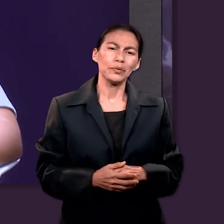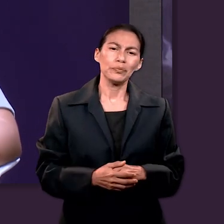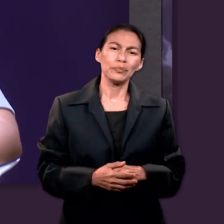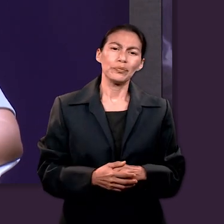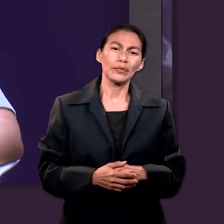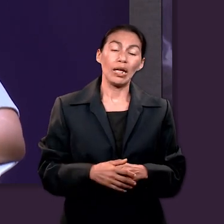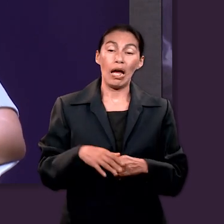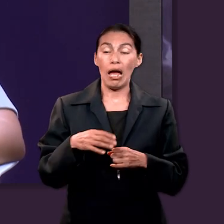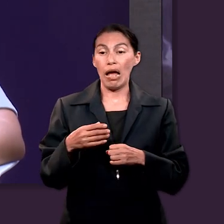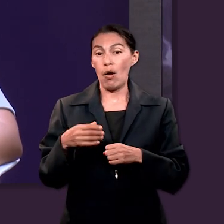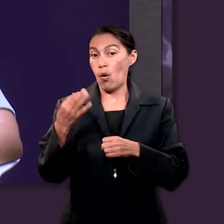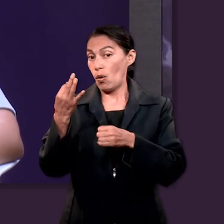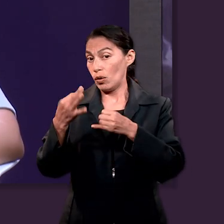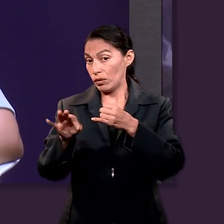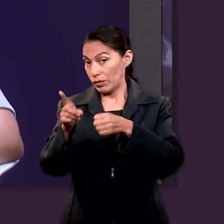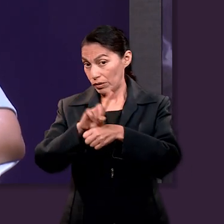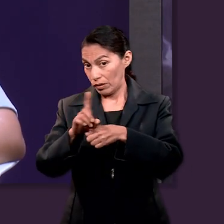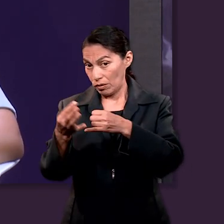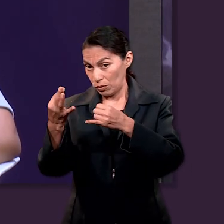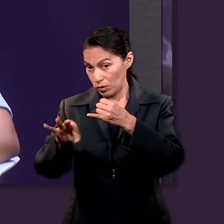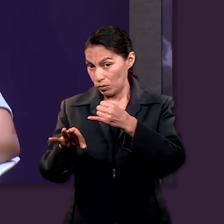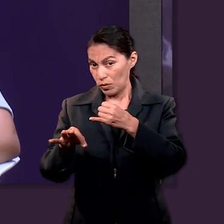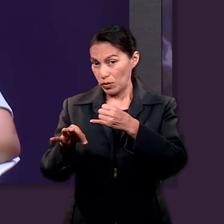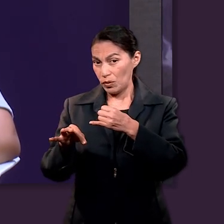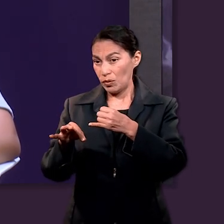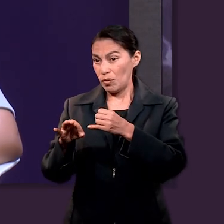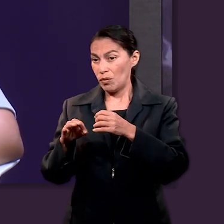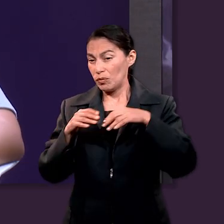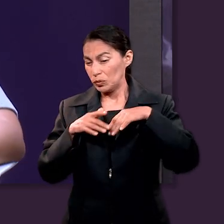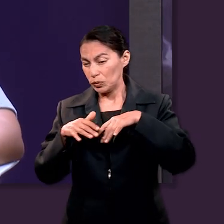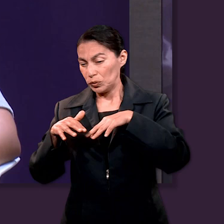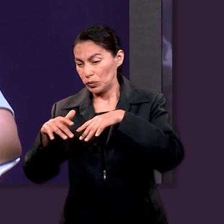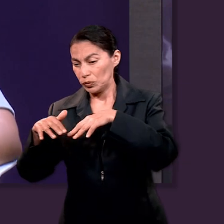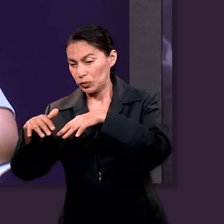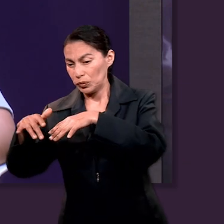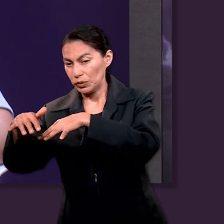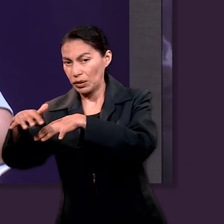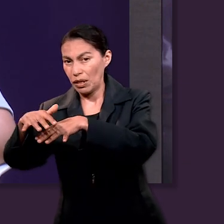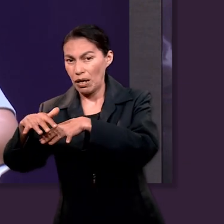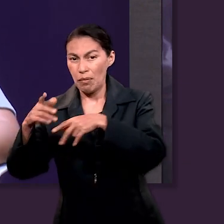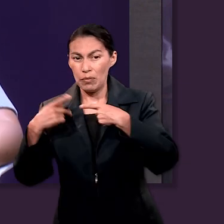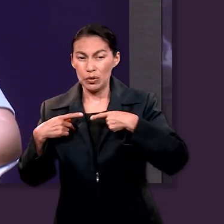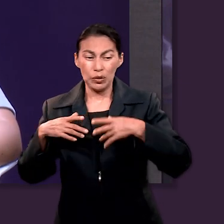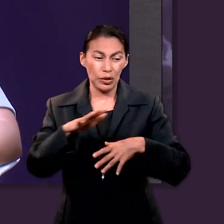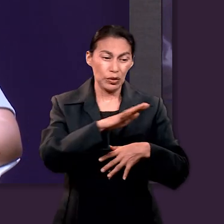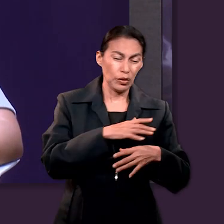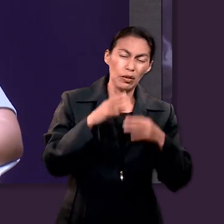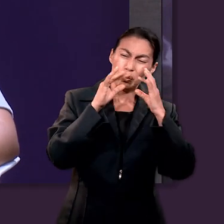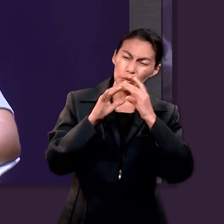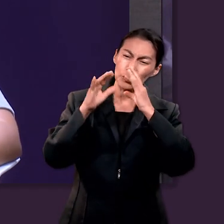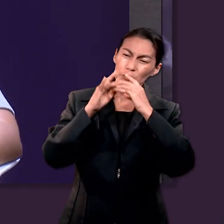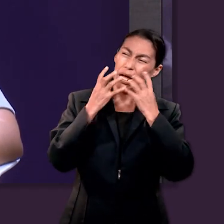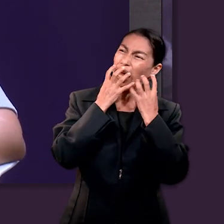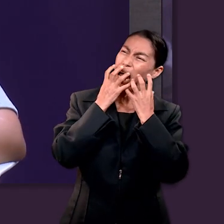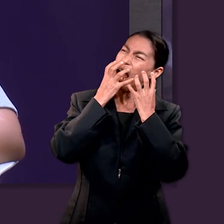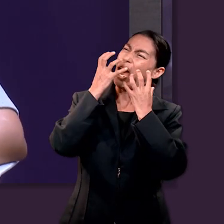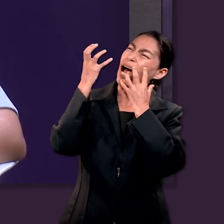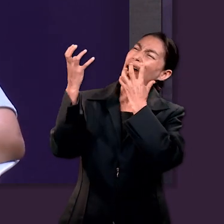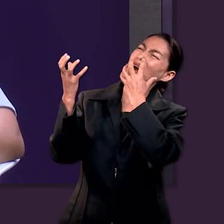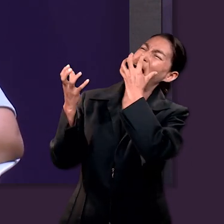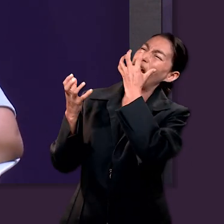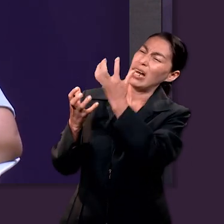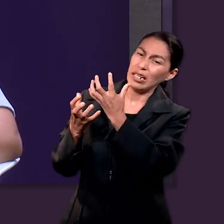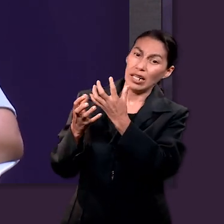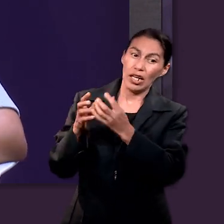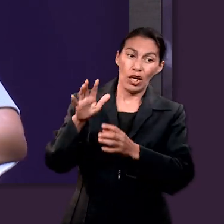como sabemos, en el último día, en la última vuelta al sonido de las trompetas y de la emoción del pueblo y los gritos, es